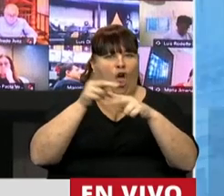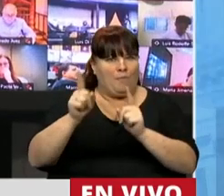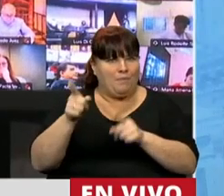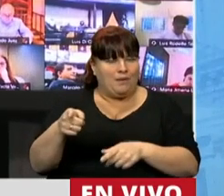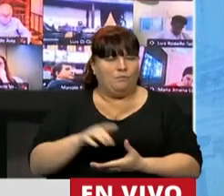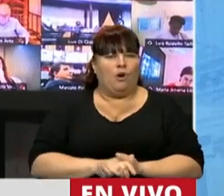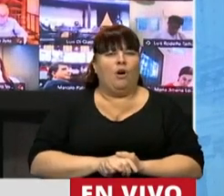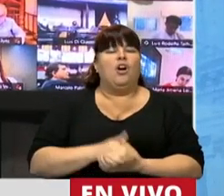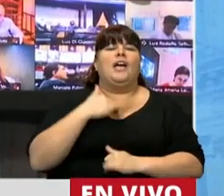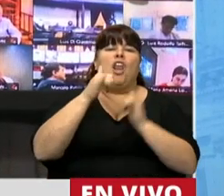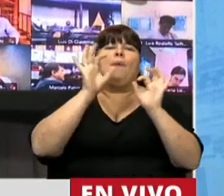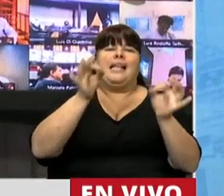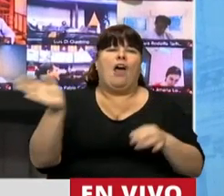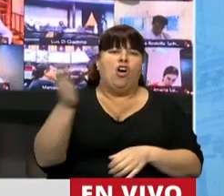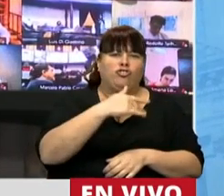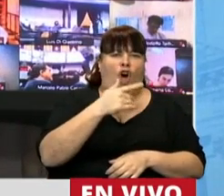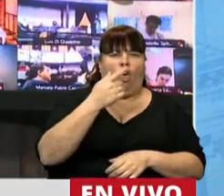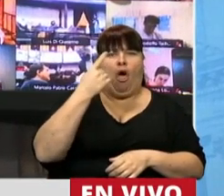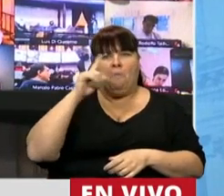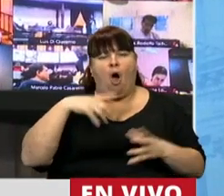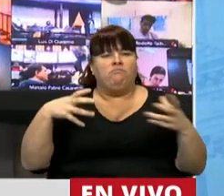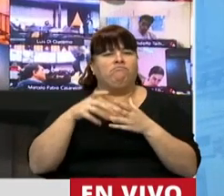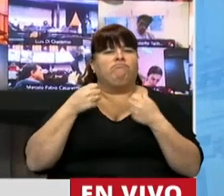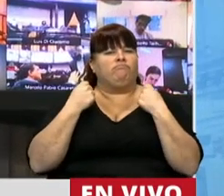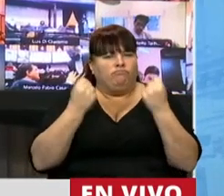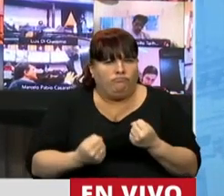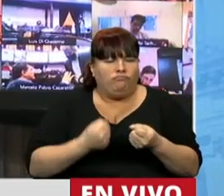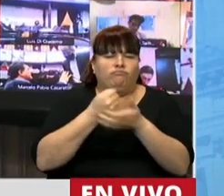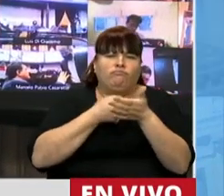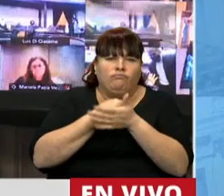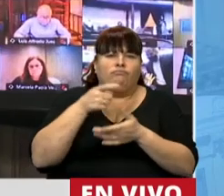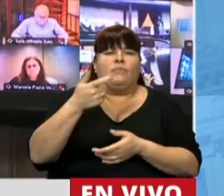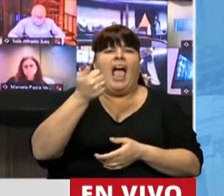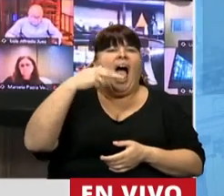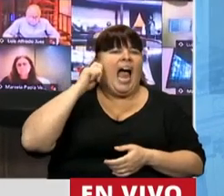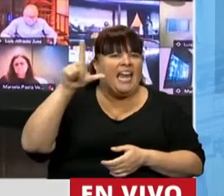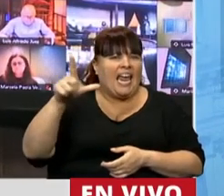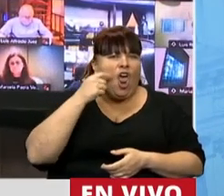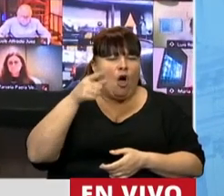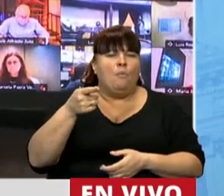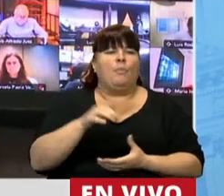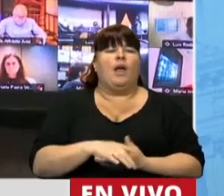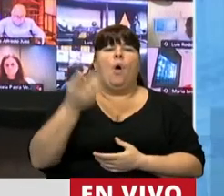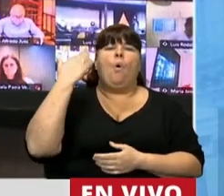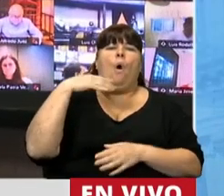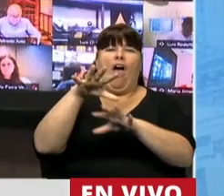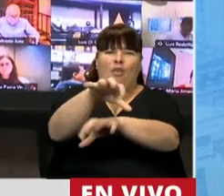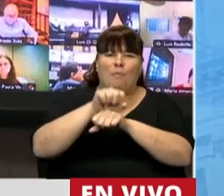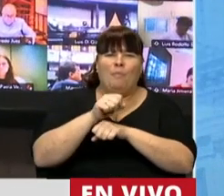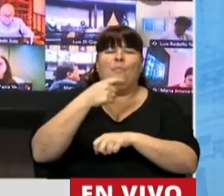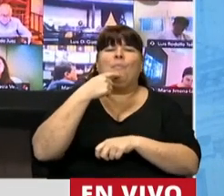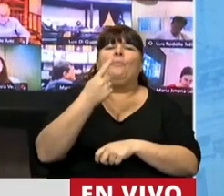propios y extraños de la valentía y solidaridad de Ángel. Cuando sus carceleros